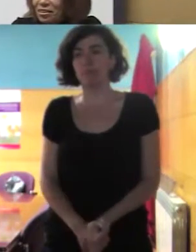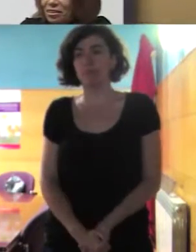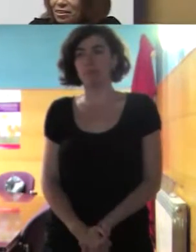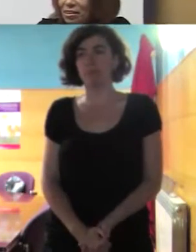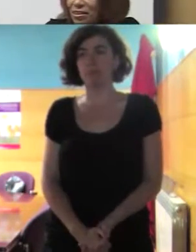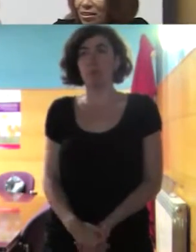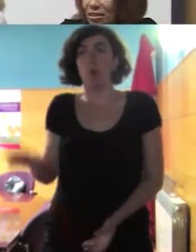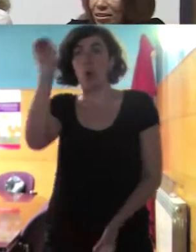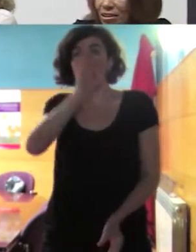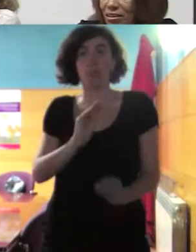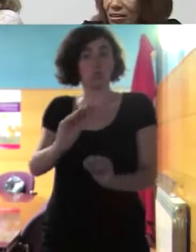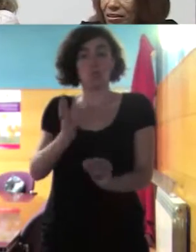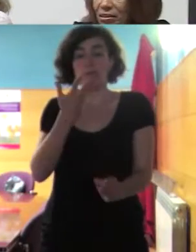ven